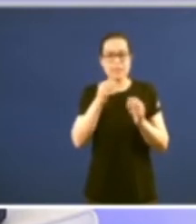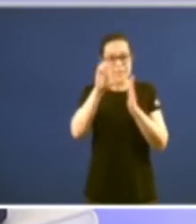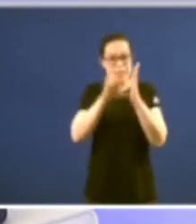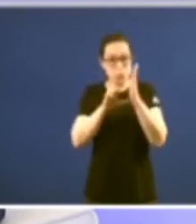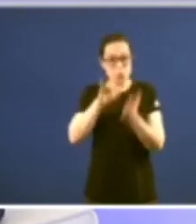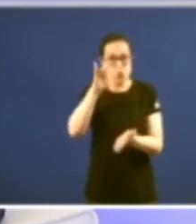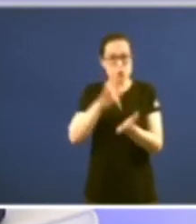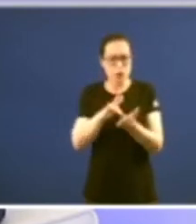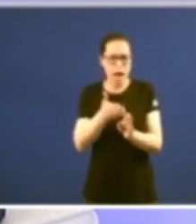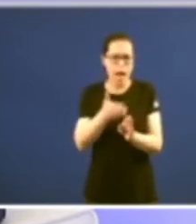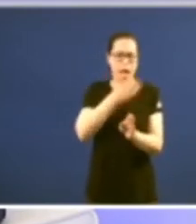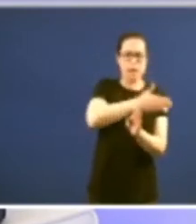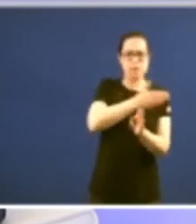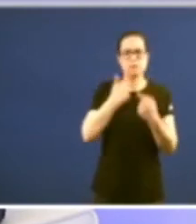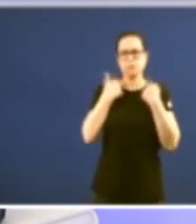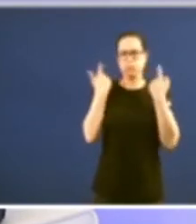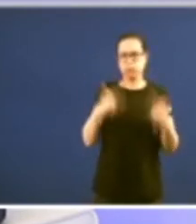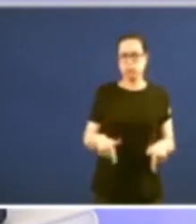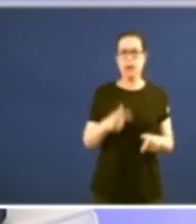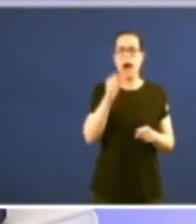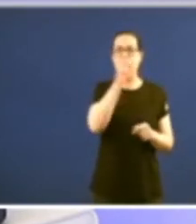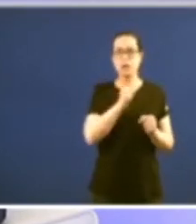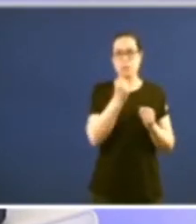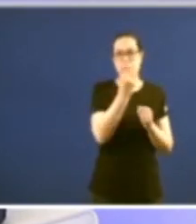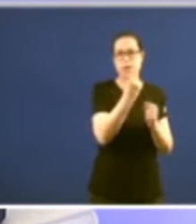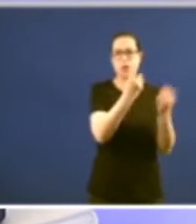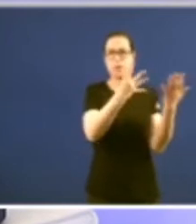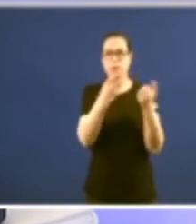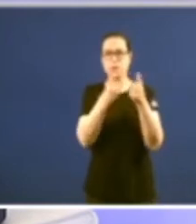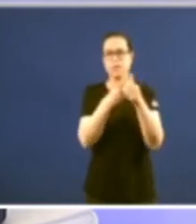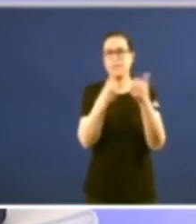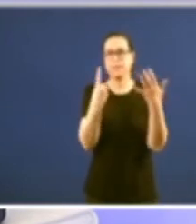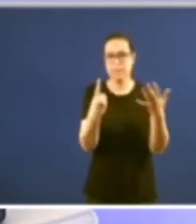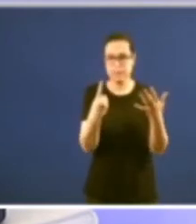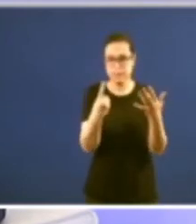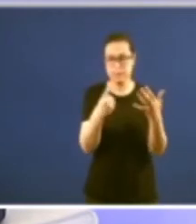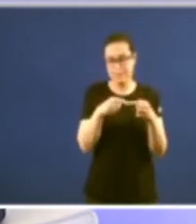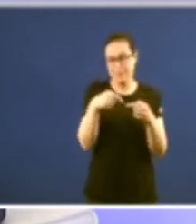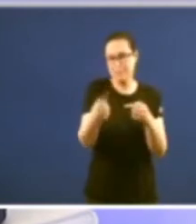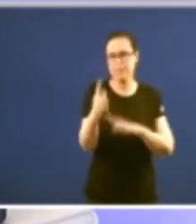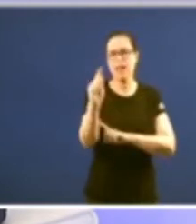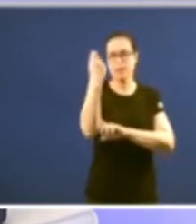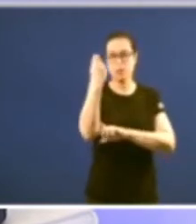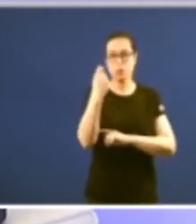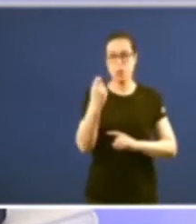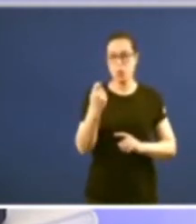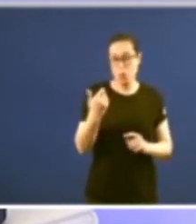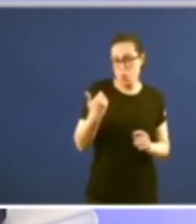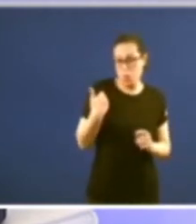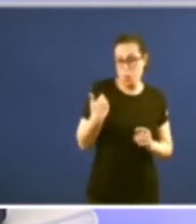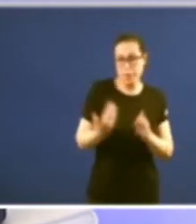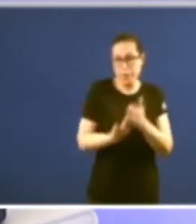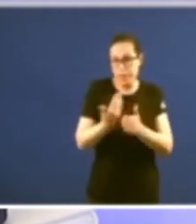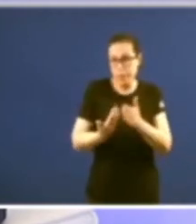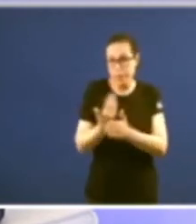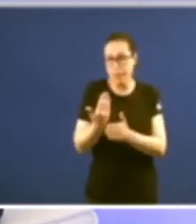que foi a do Estatuto de Autonomía do ano 36 hoxe estes días está saindo do prelo a edición